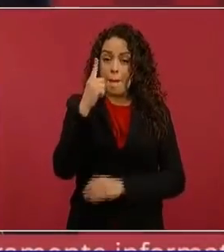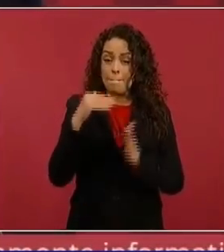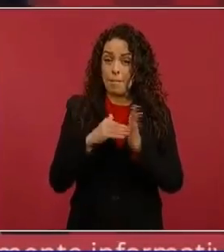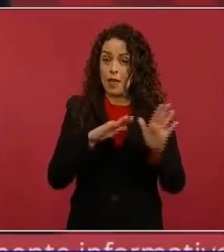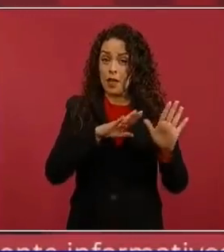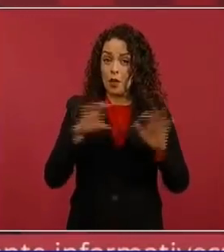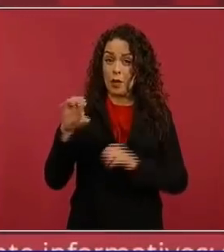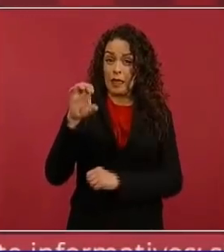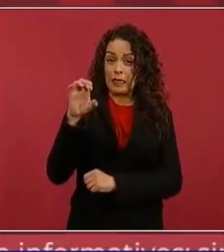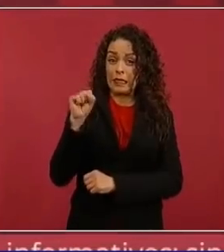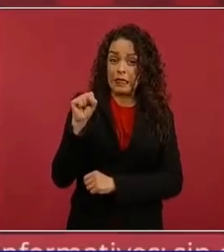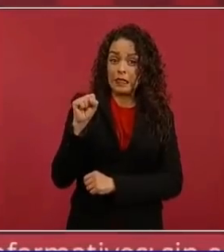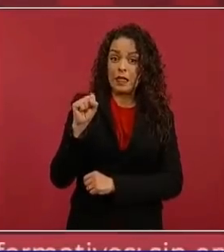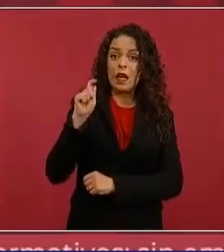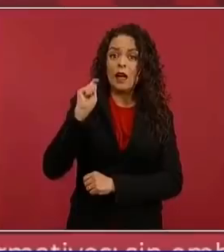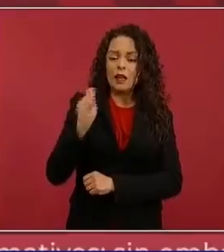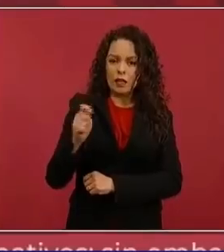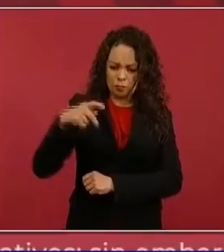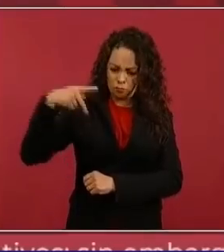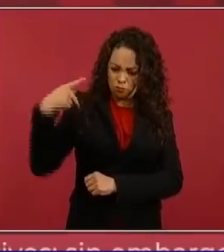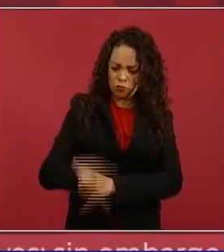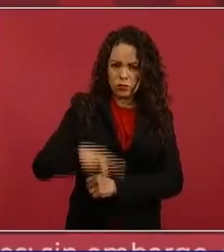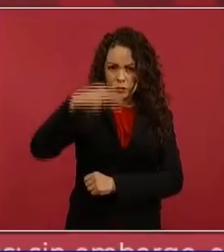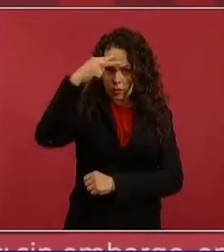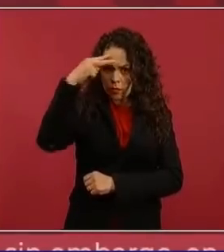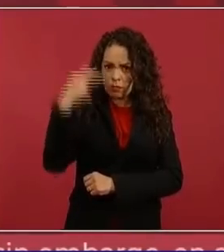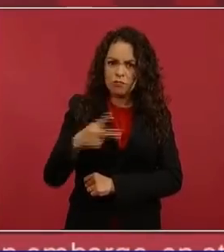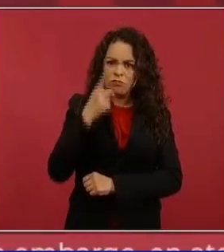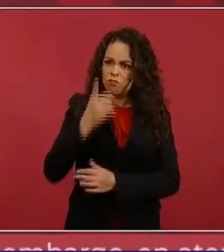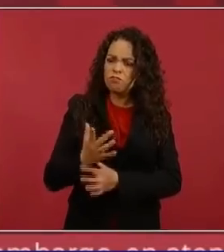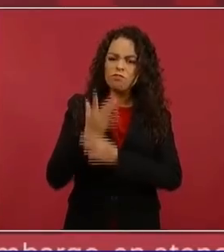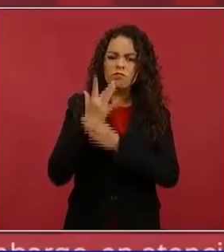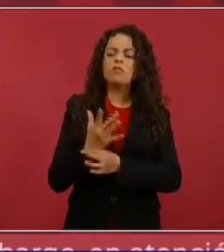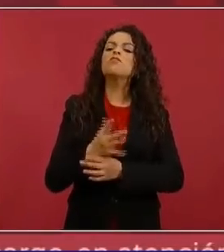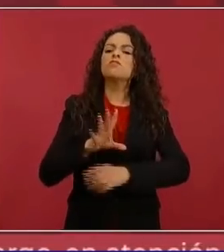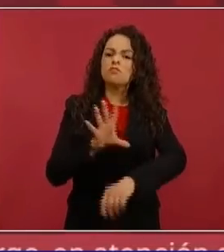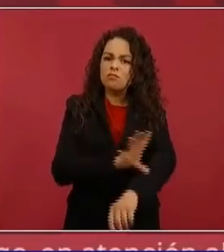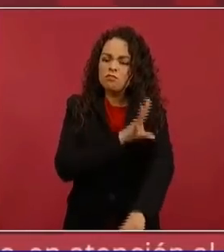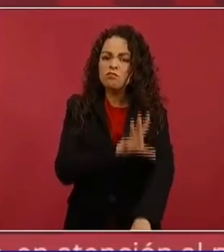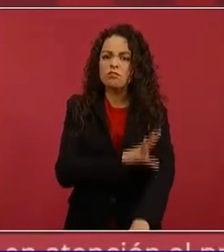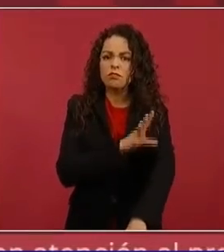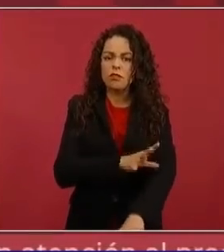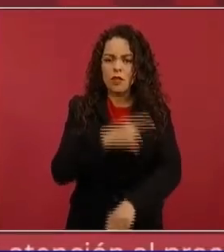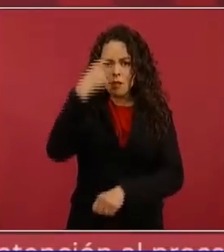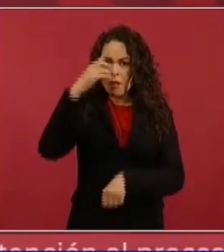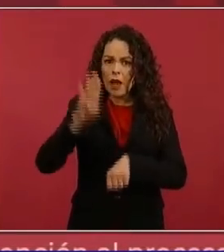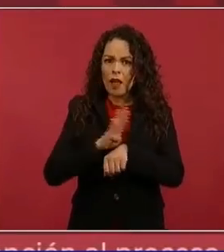la industria eléctrica en beneficio de los mexicanos.